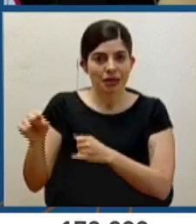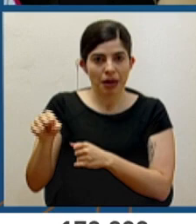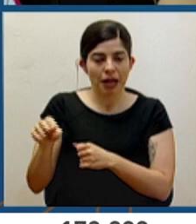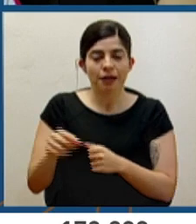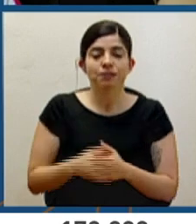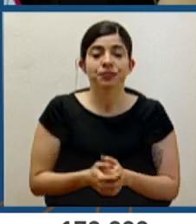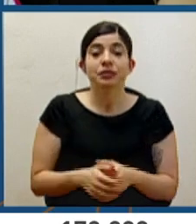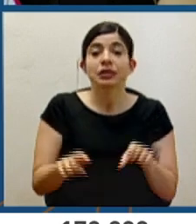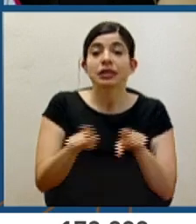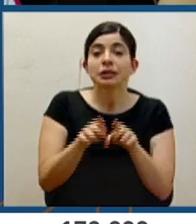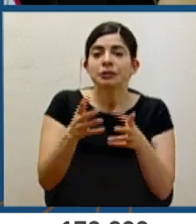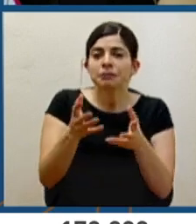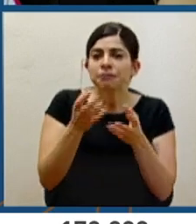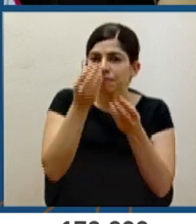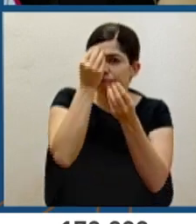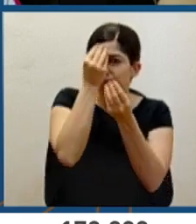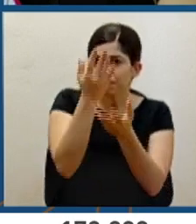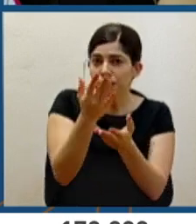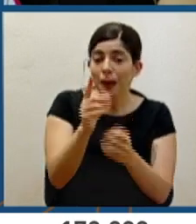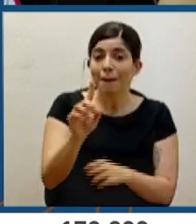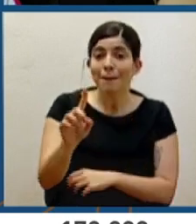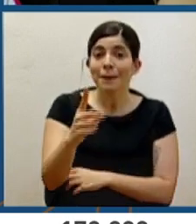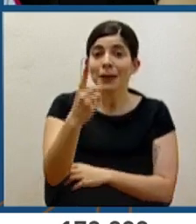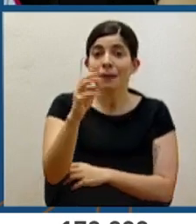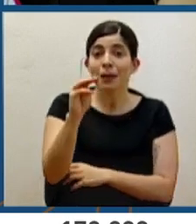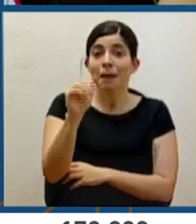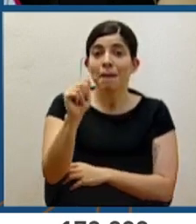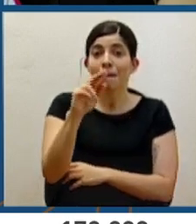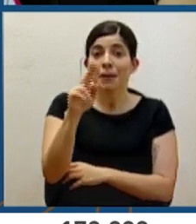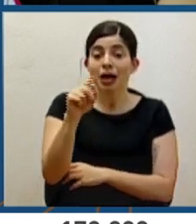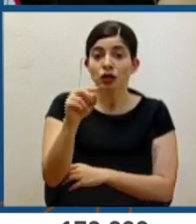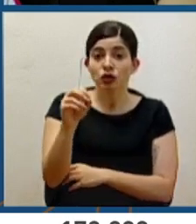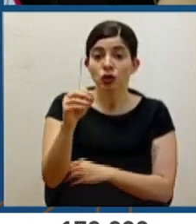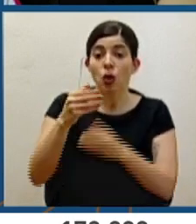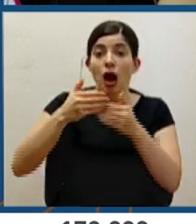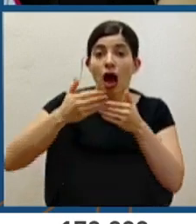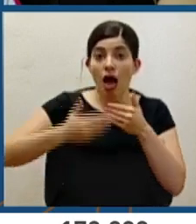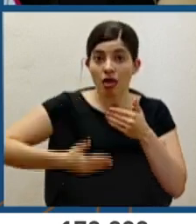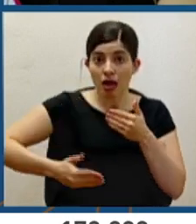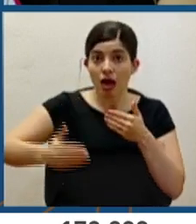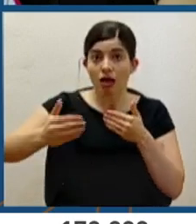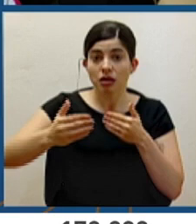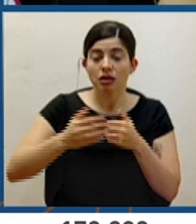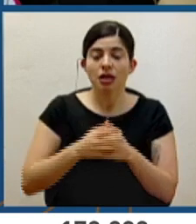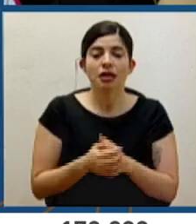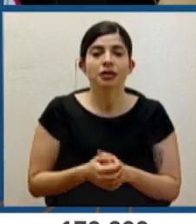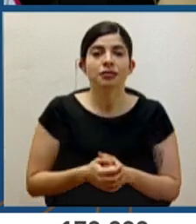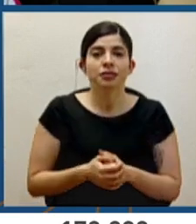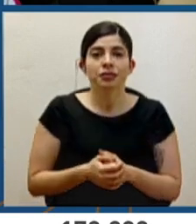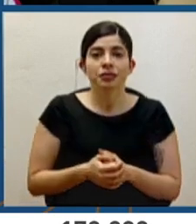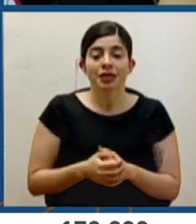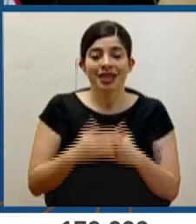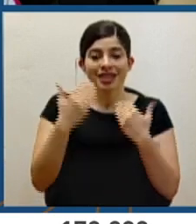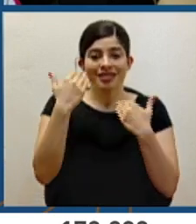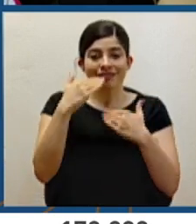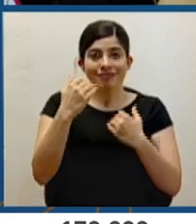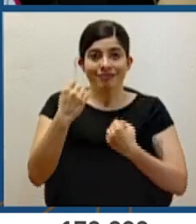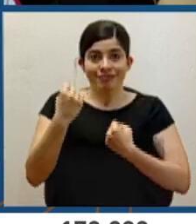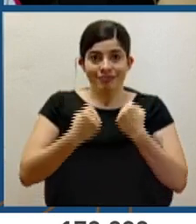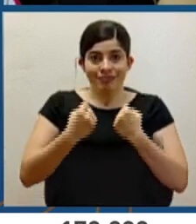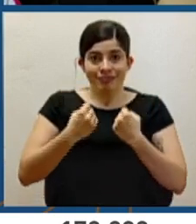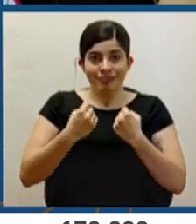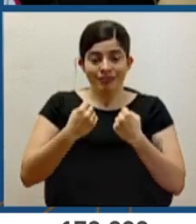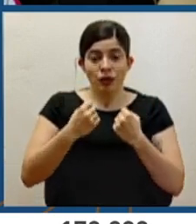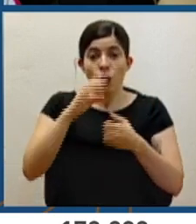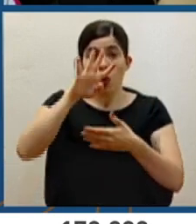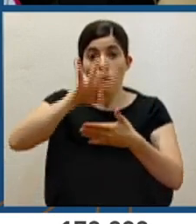También quisiera mencionar que a partir del primero de marzo se amplía la restricción vehicular, se